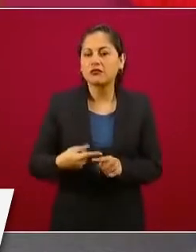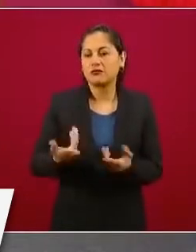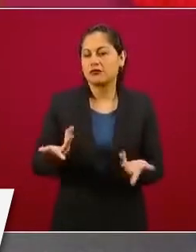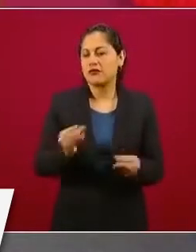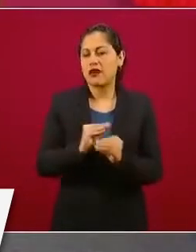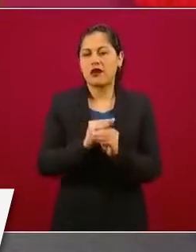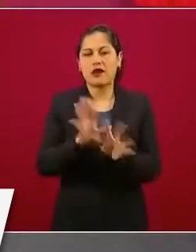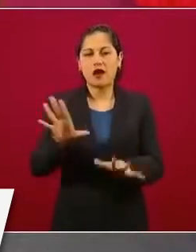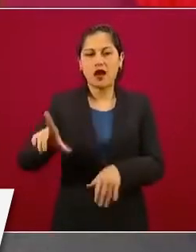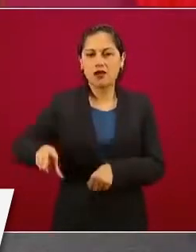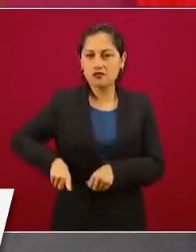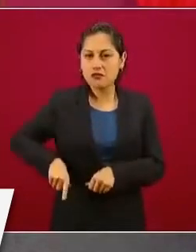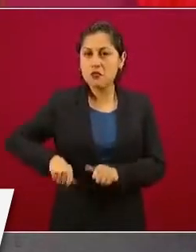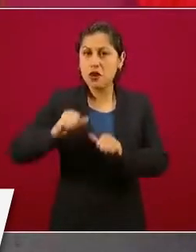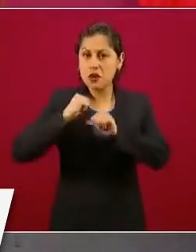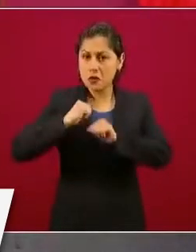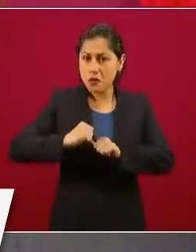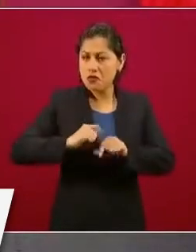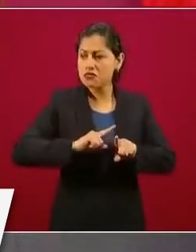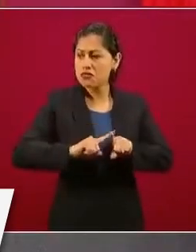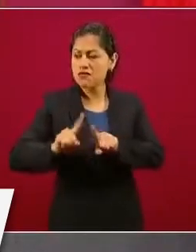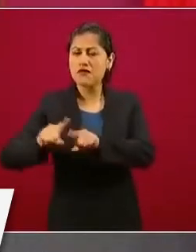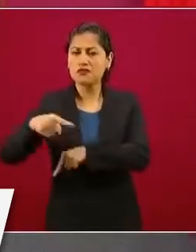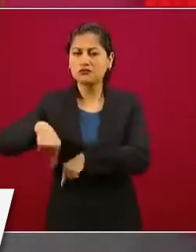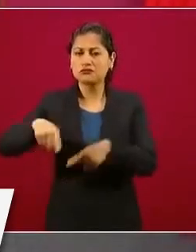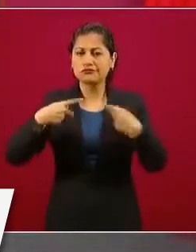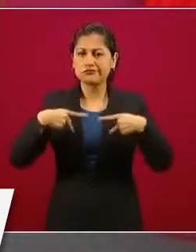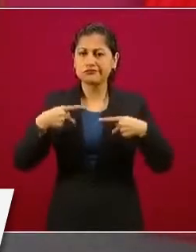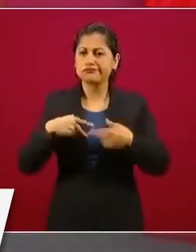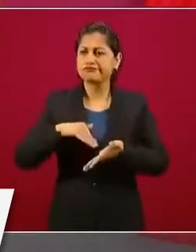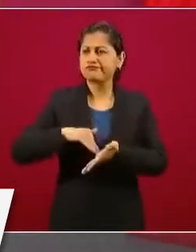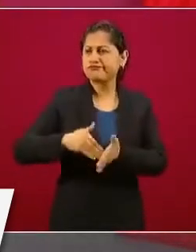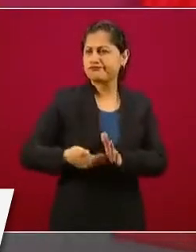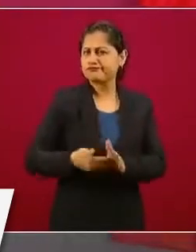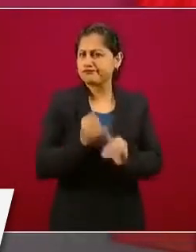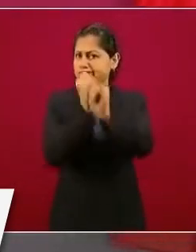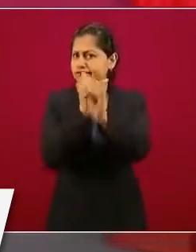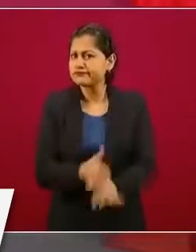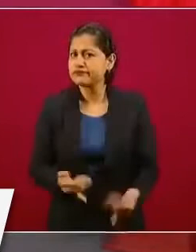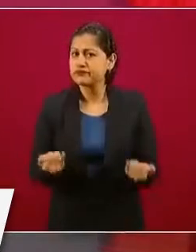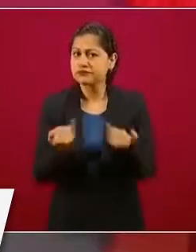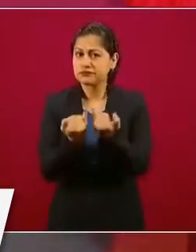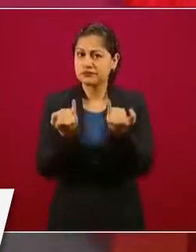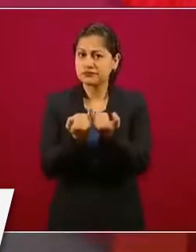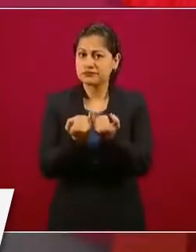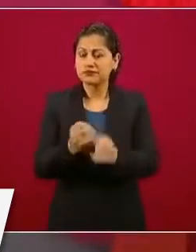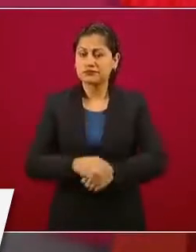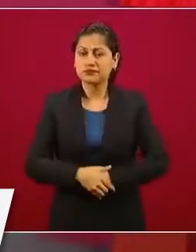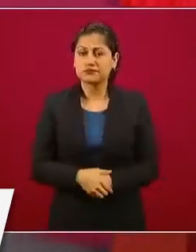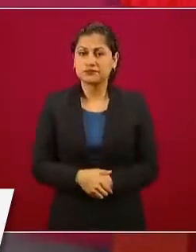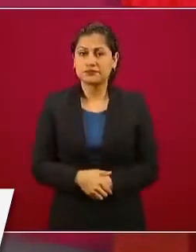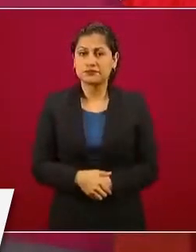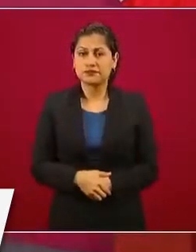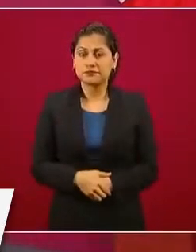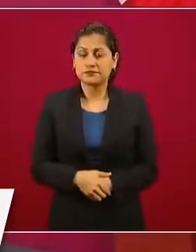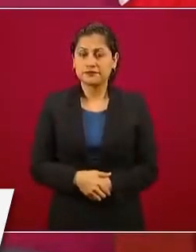algunos